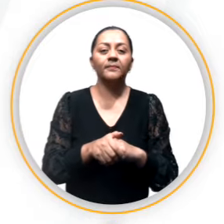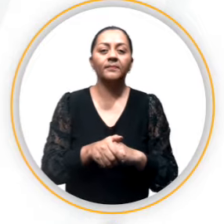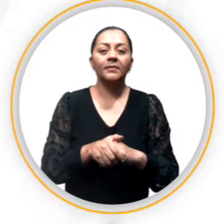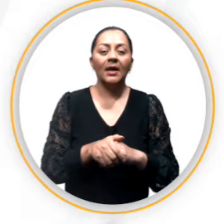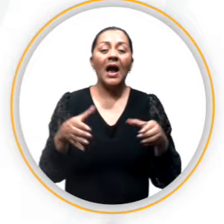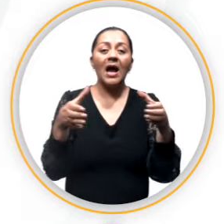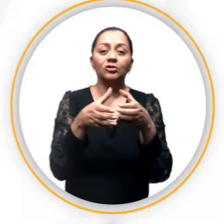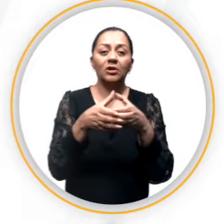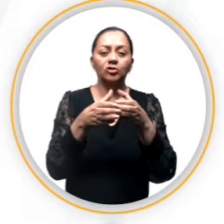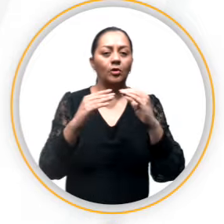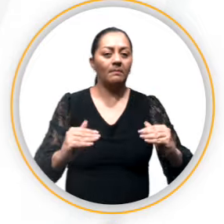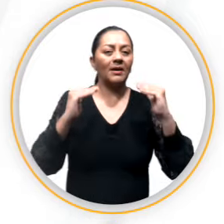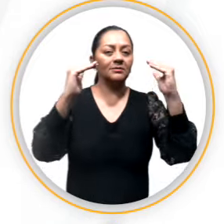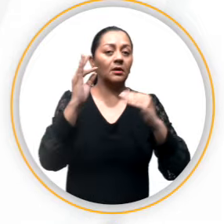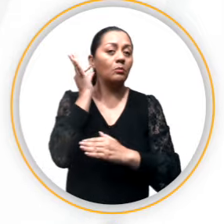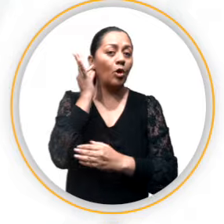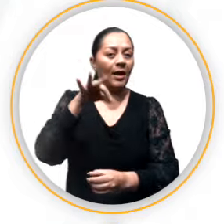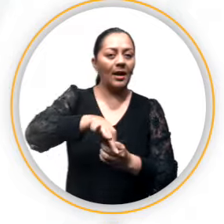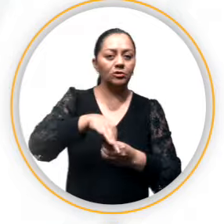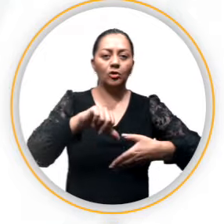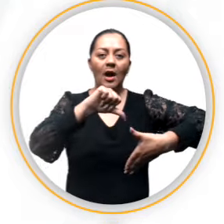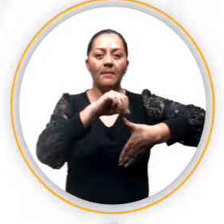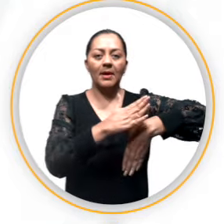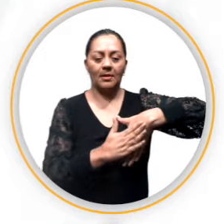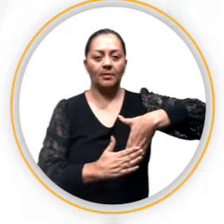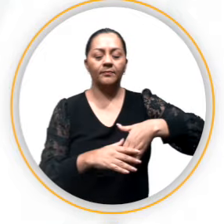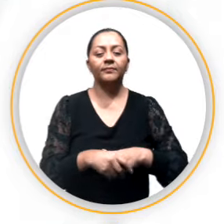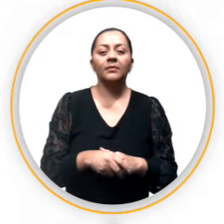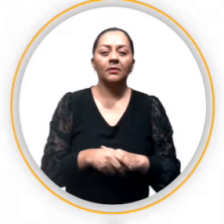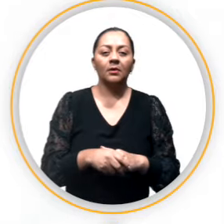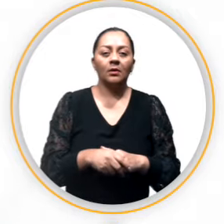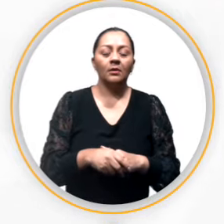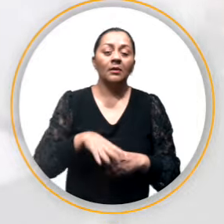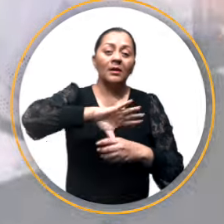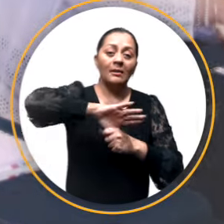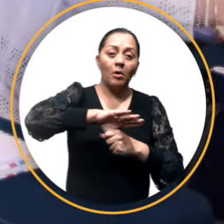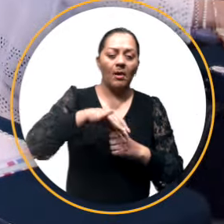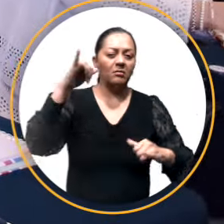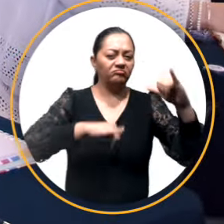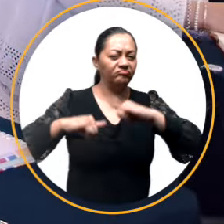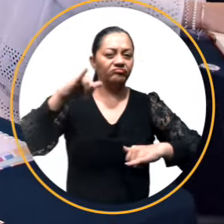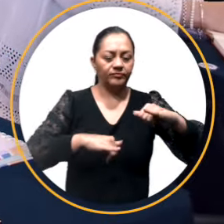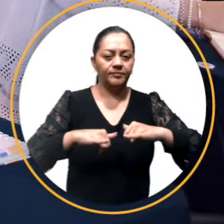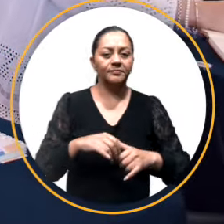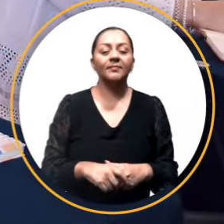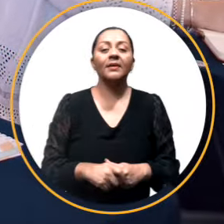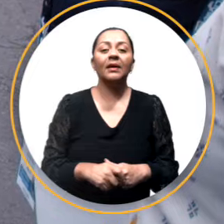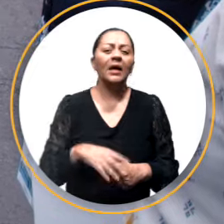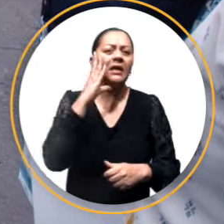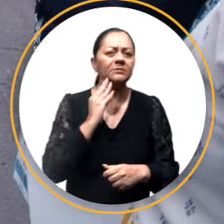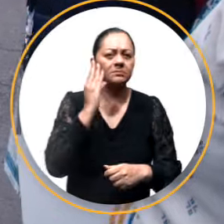Sur, Asociación de Magistradas Electorales de las Américas, AMEA, Honorable Cuerpo Diplomático, entre otras.